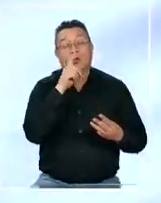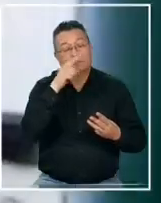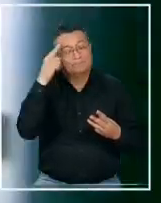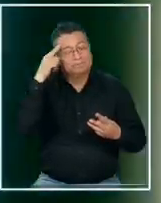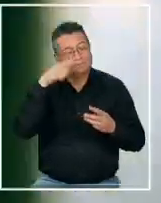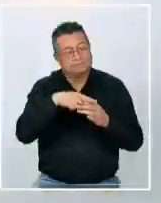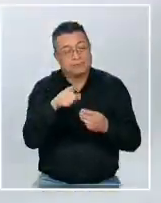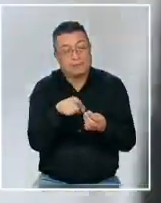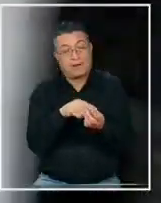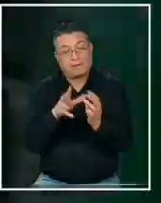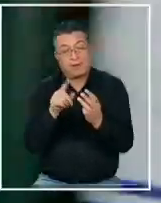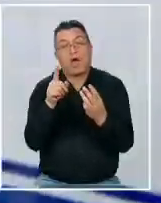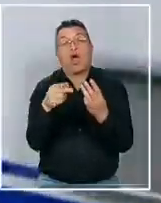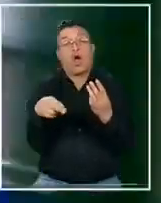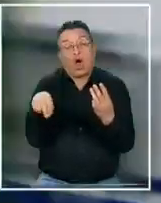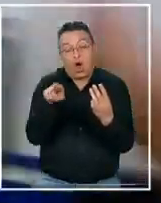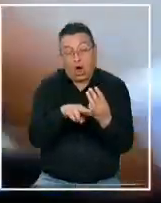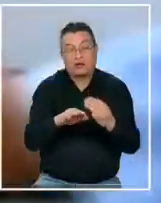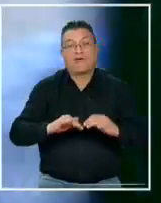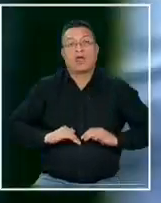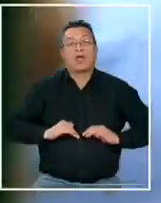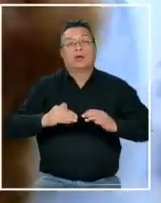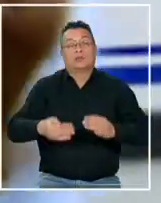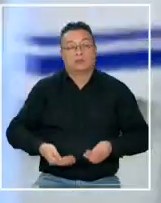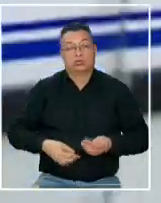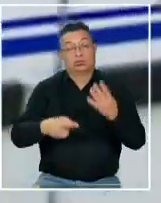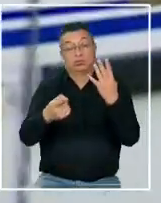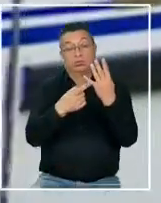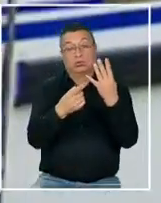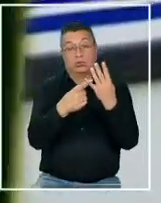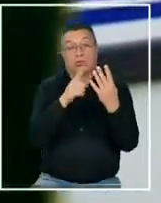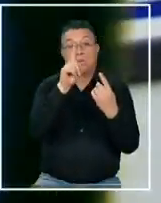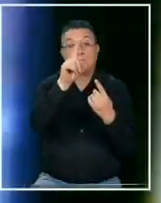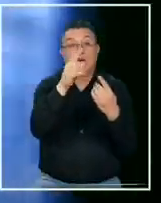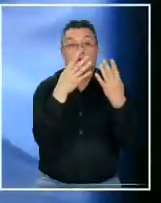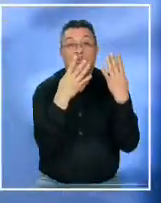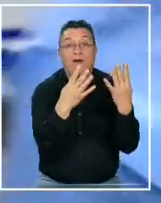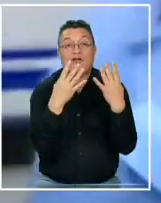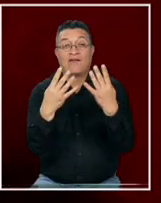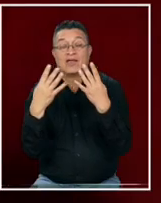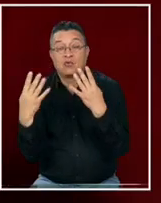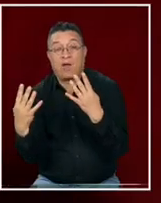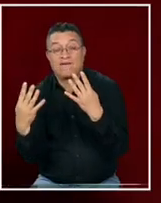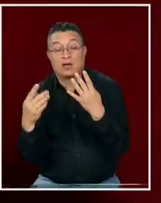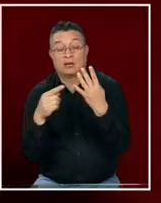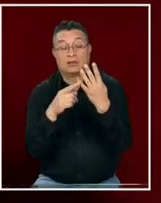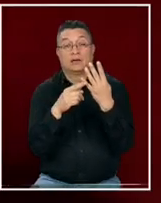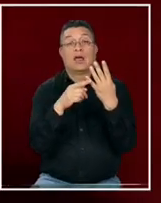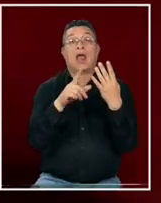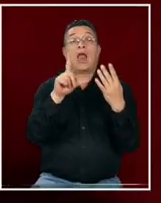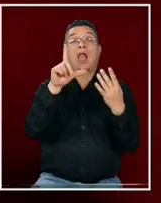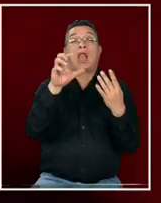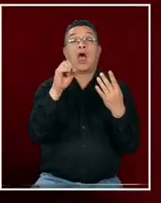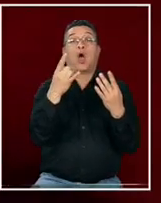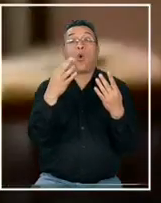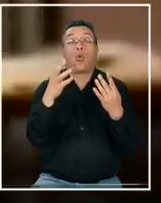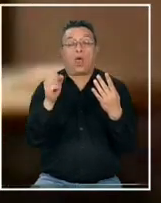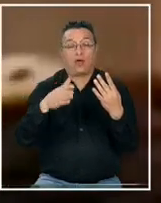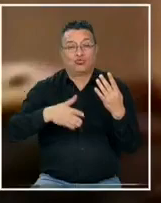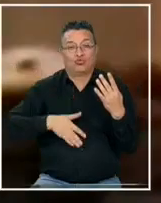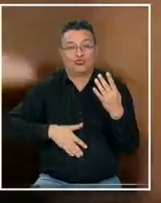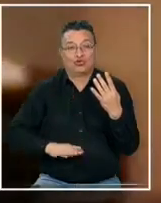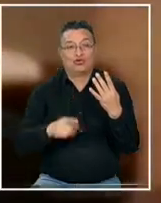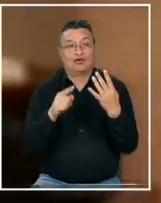familia Kathleen volvió a quedar embarazada en 1999 naciendo Laura como una luz de